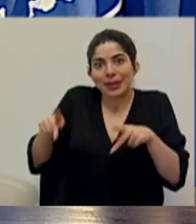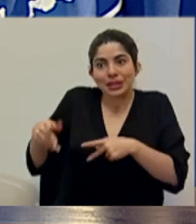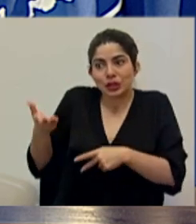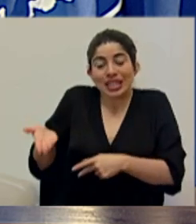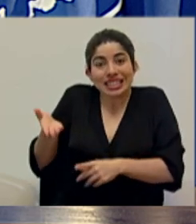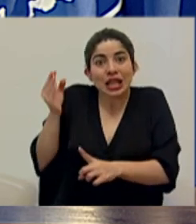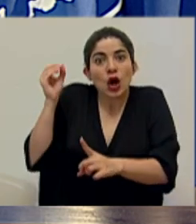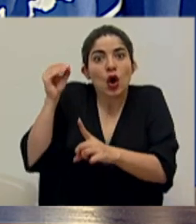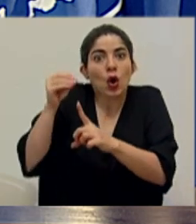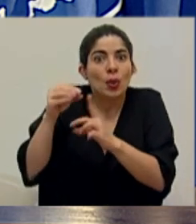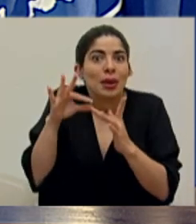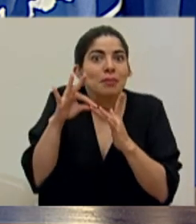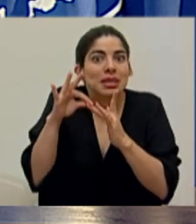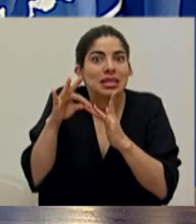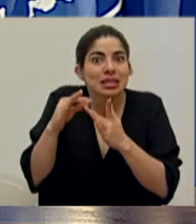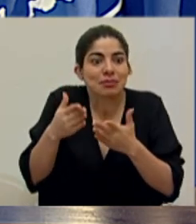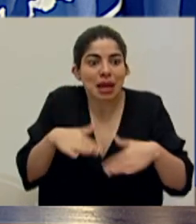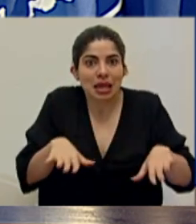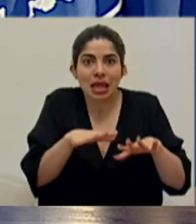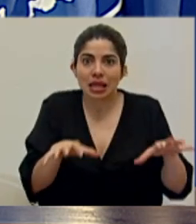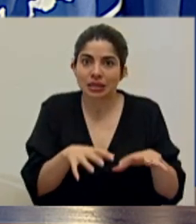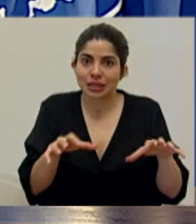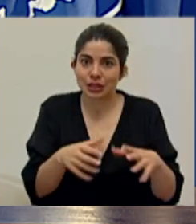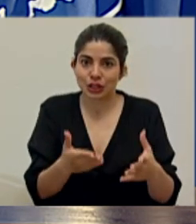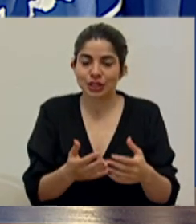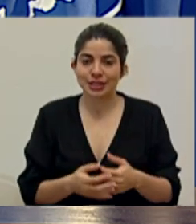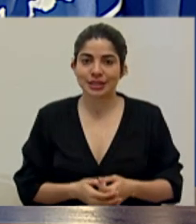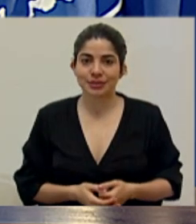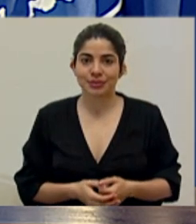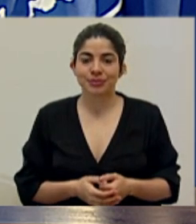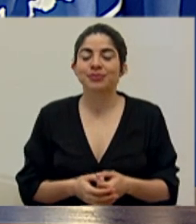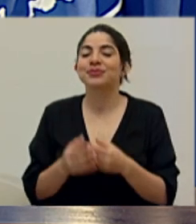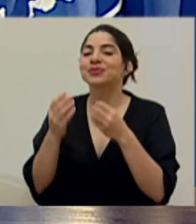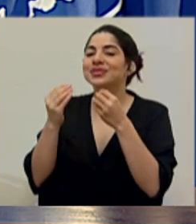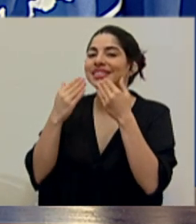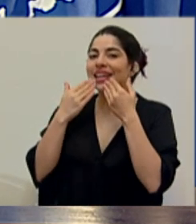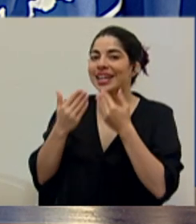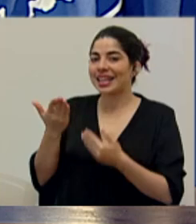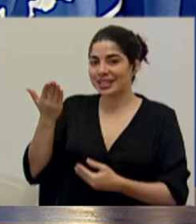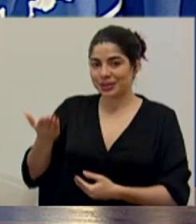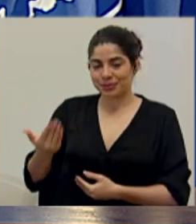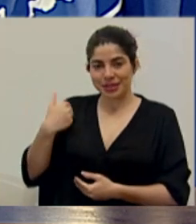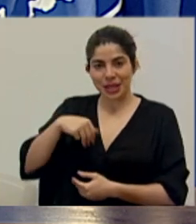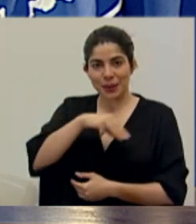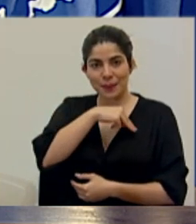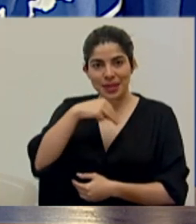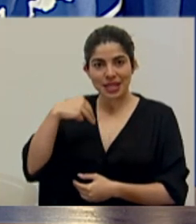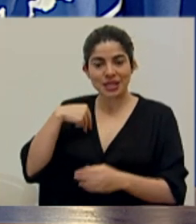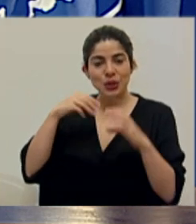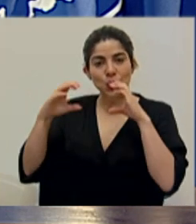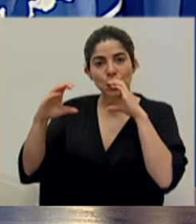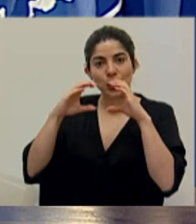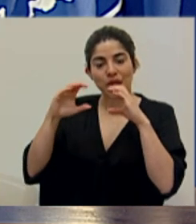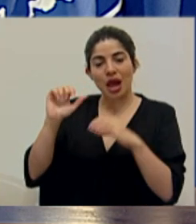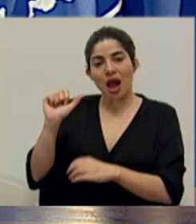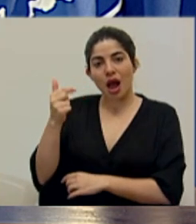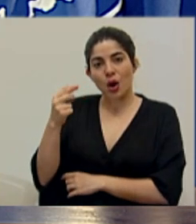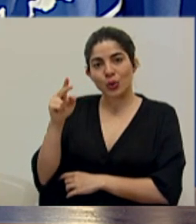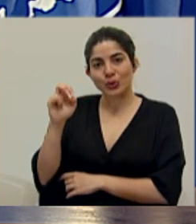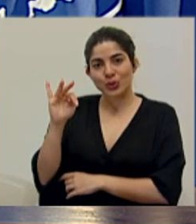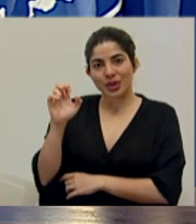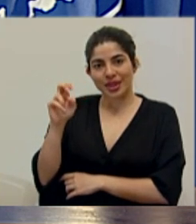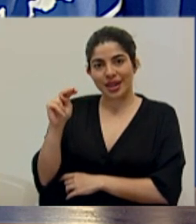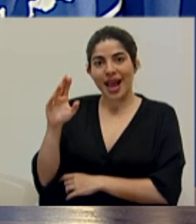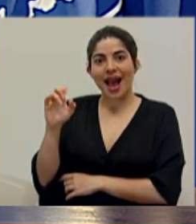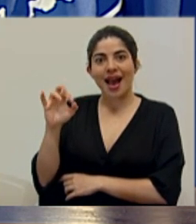es el objetivo final de todas estas acciones. Muchísimas gracias al señor Ministro de Comunicación, don Agustín Castro,